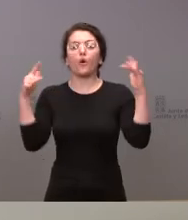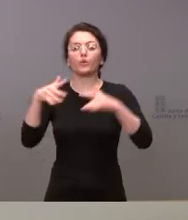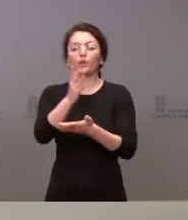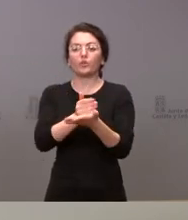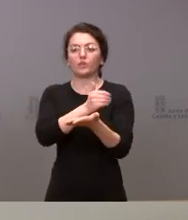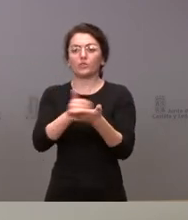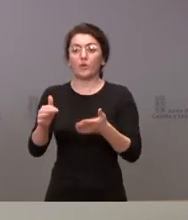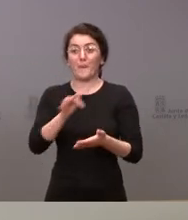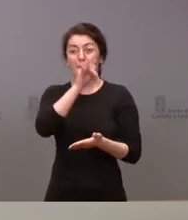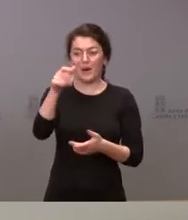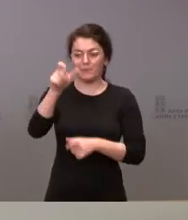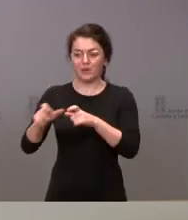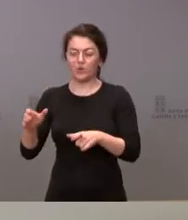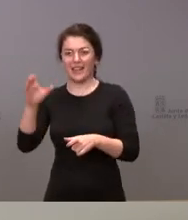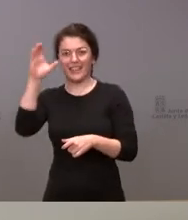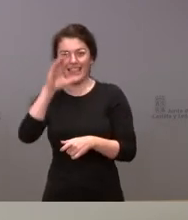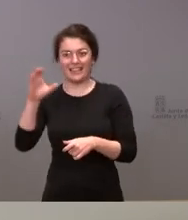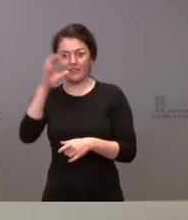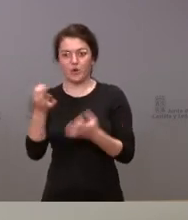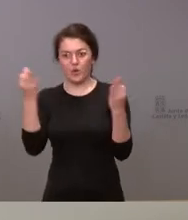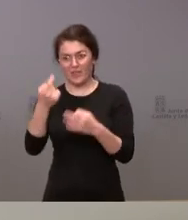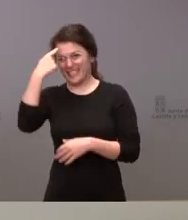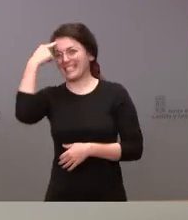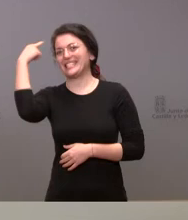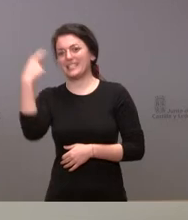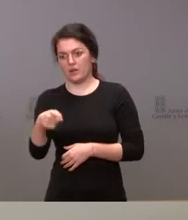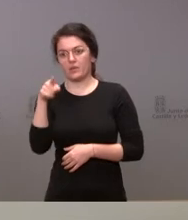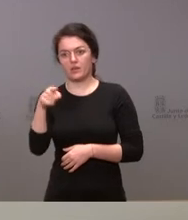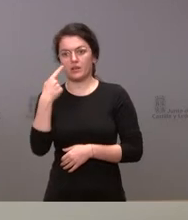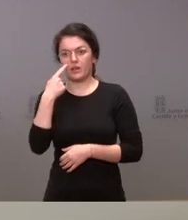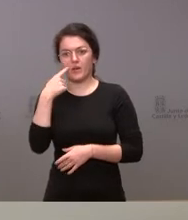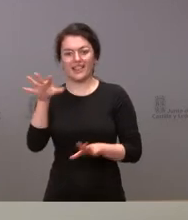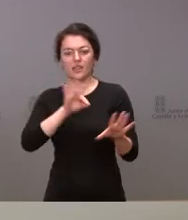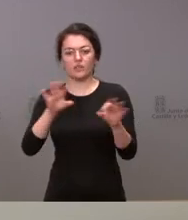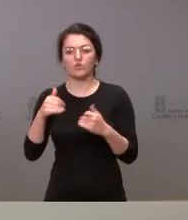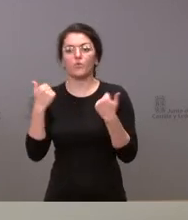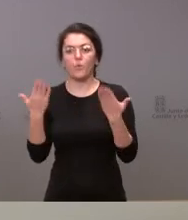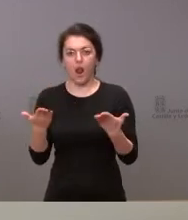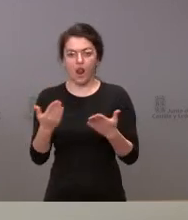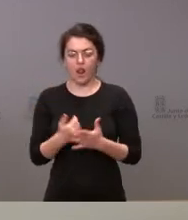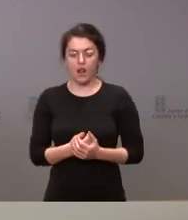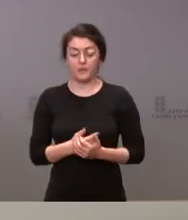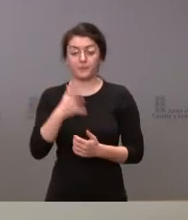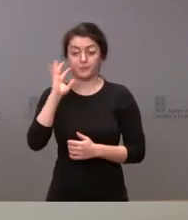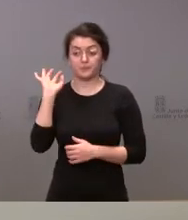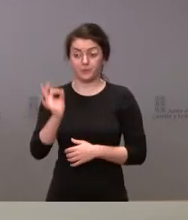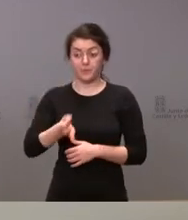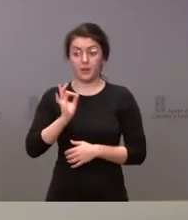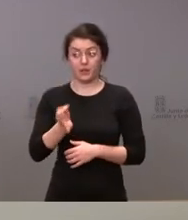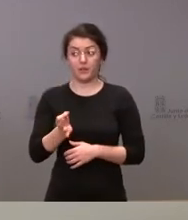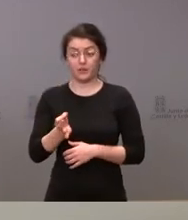protagonista. en irnos orientando sobre las decisiones siendo verdad que lógicamente el escenario